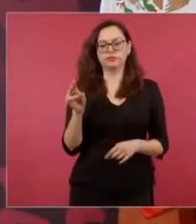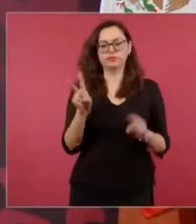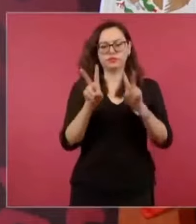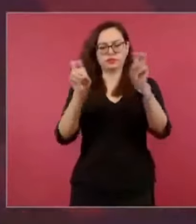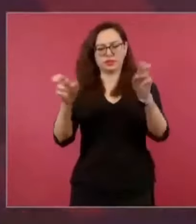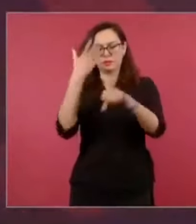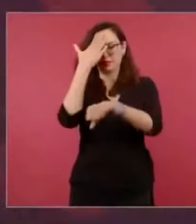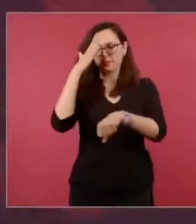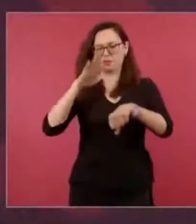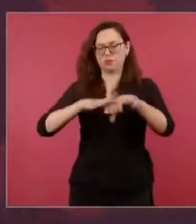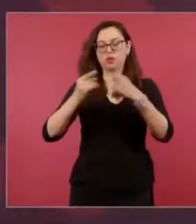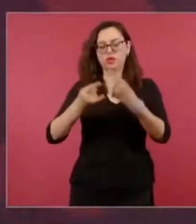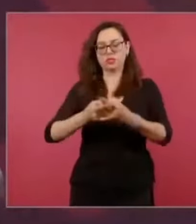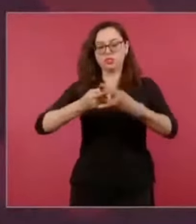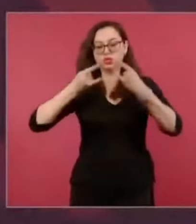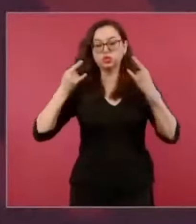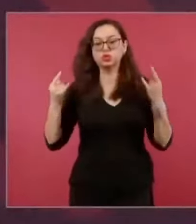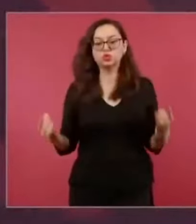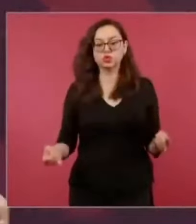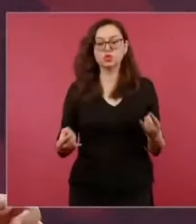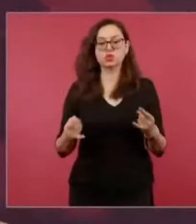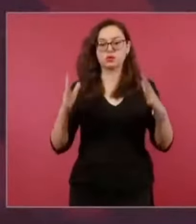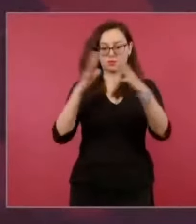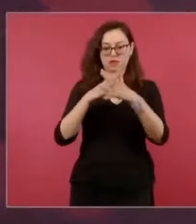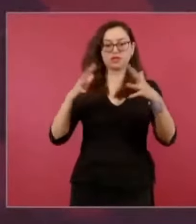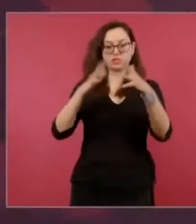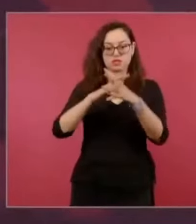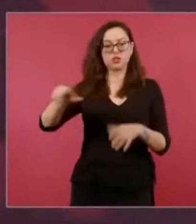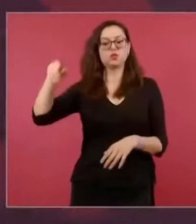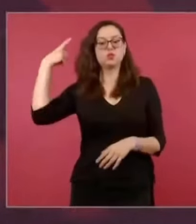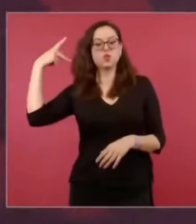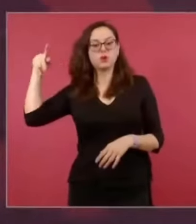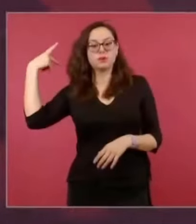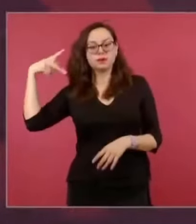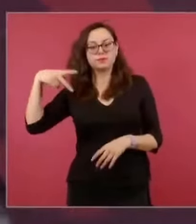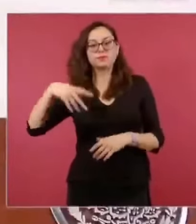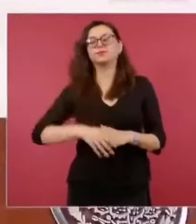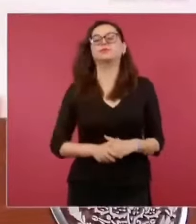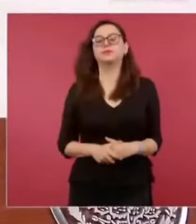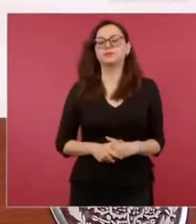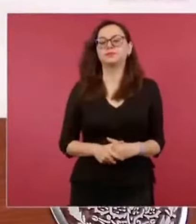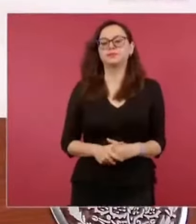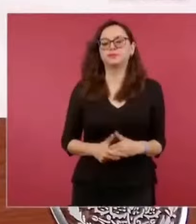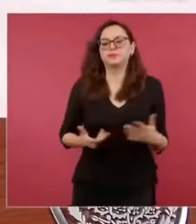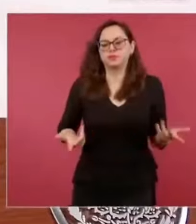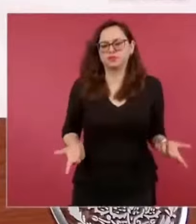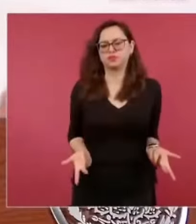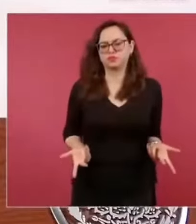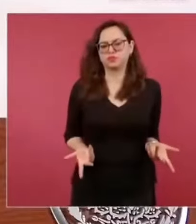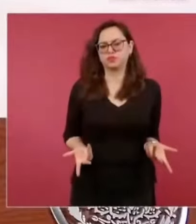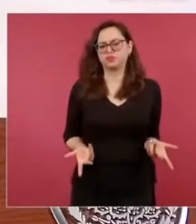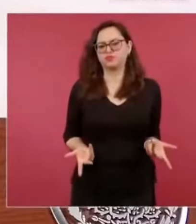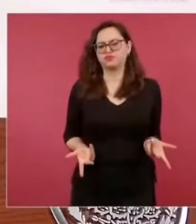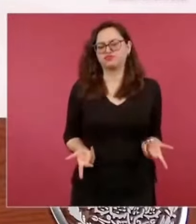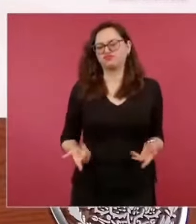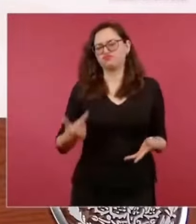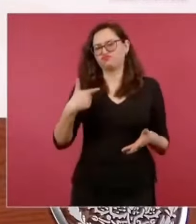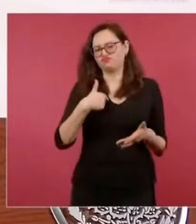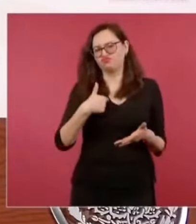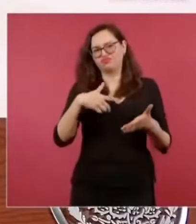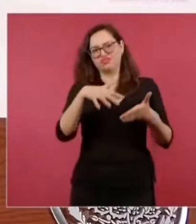hago mis discursos porque no estoy acostumbrado